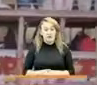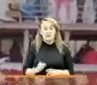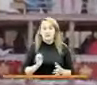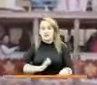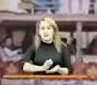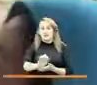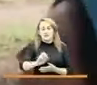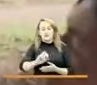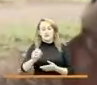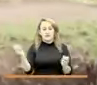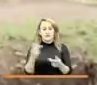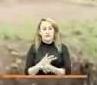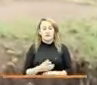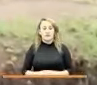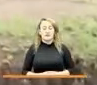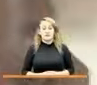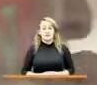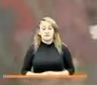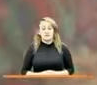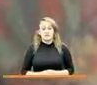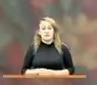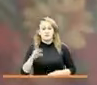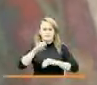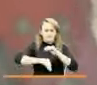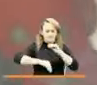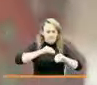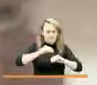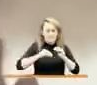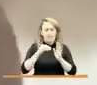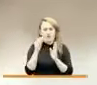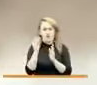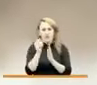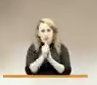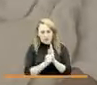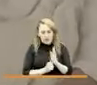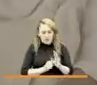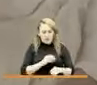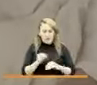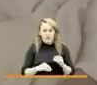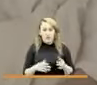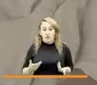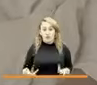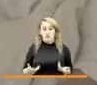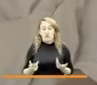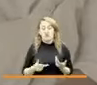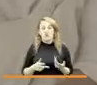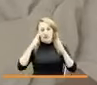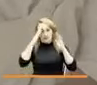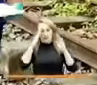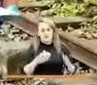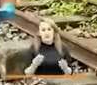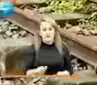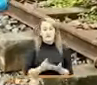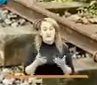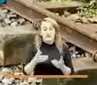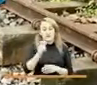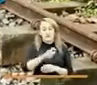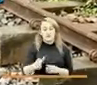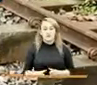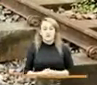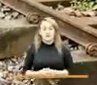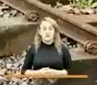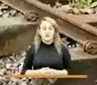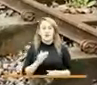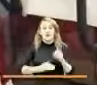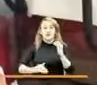violencia. Diseñamos y ejecutamos programas que de manera diferencial atienden a la diversidad de la población. La equidad